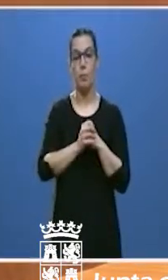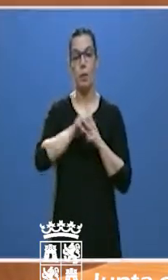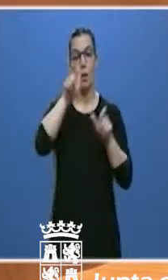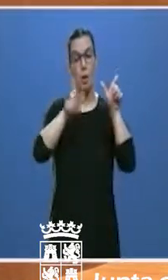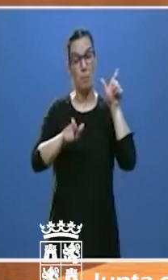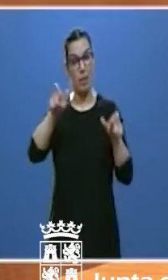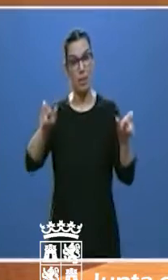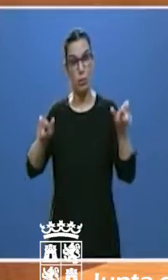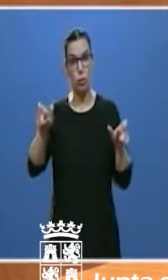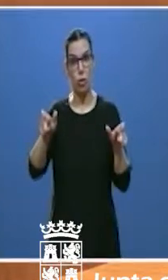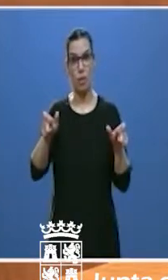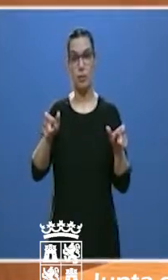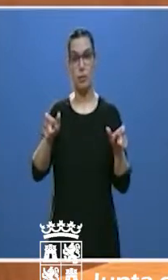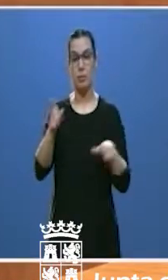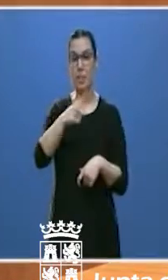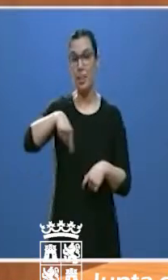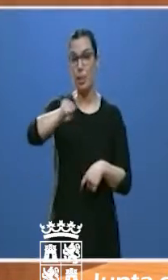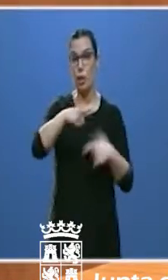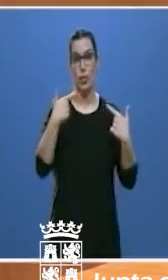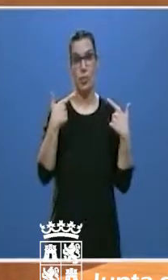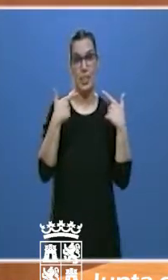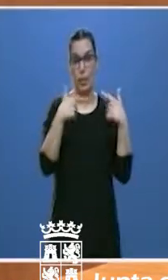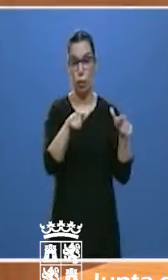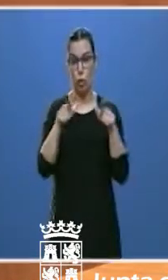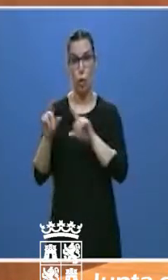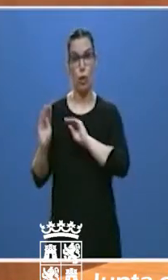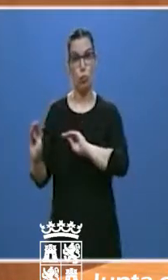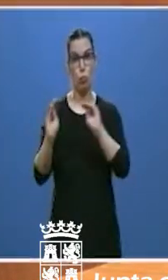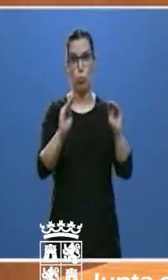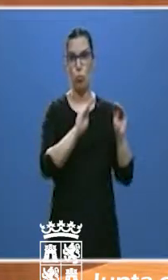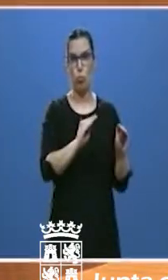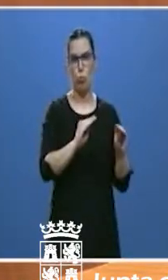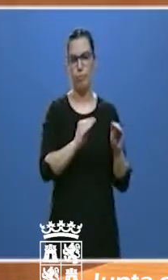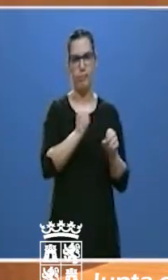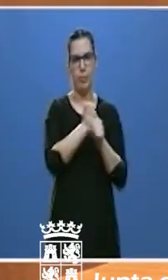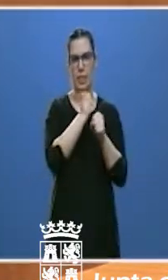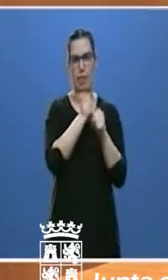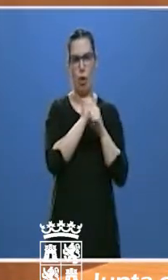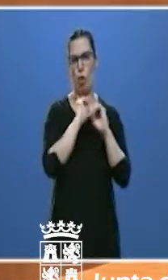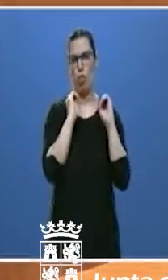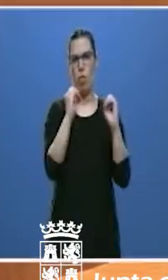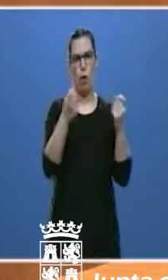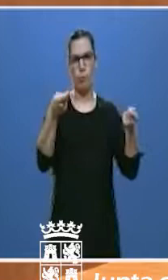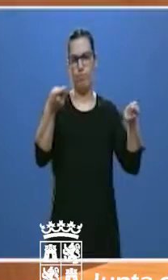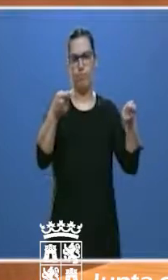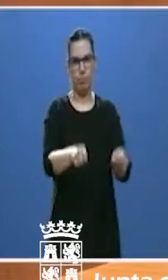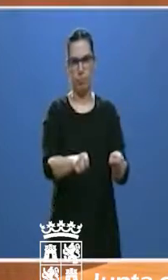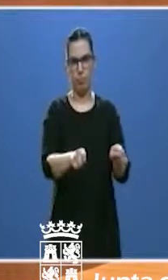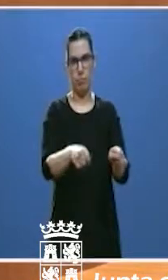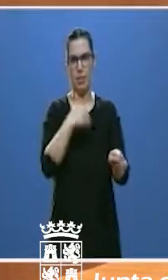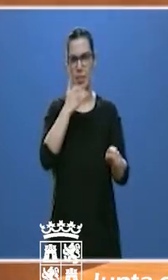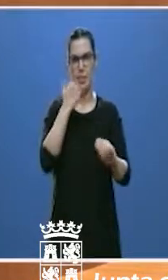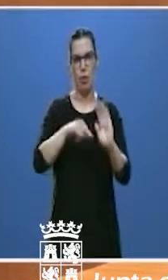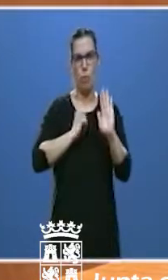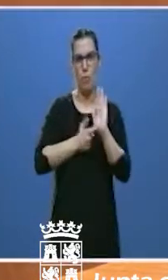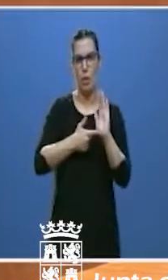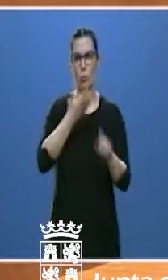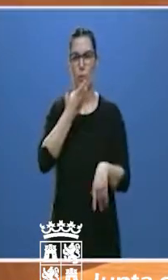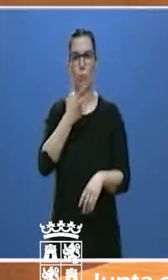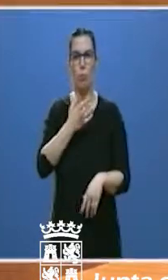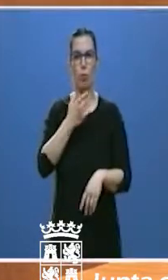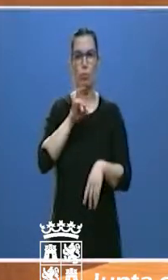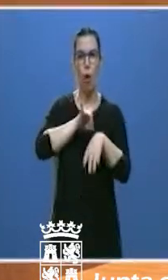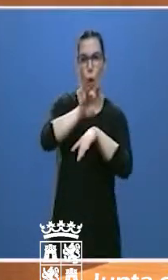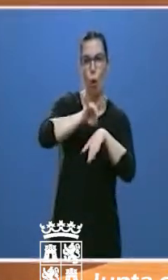cuyos sectores se han visto obligados a cesar casi totalmente su actividad. El ocio, el turismo,